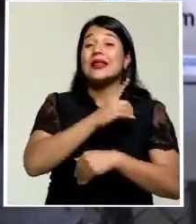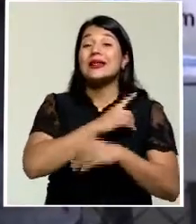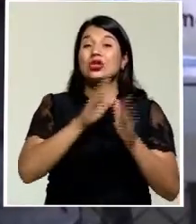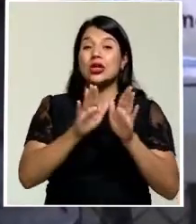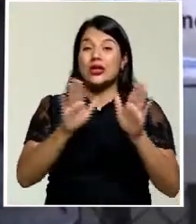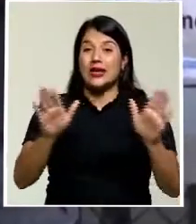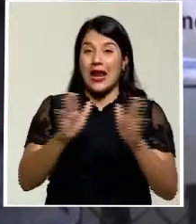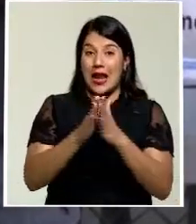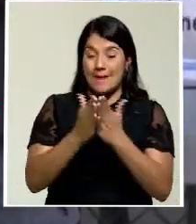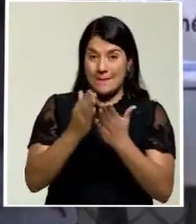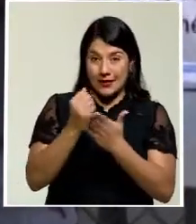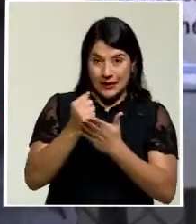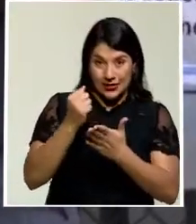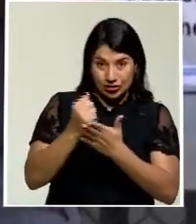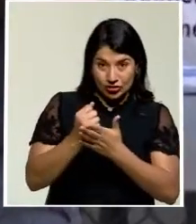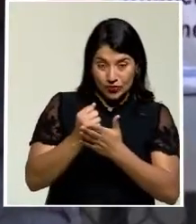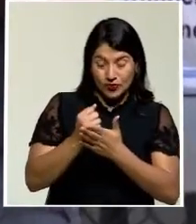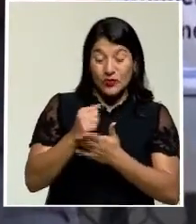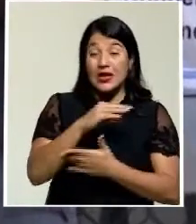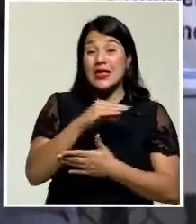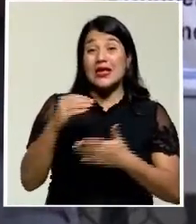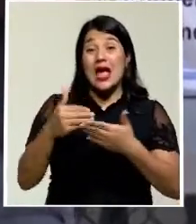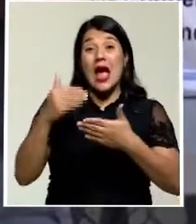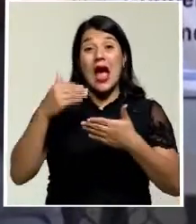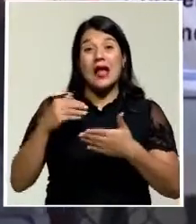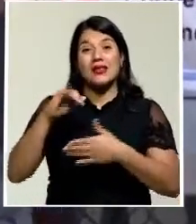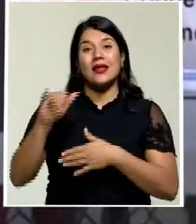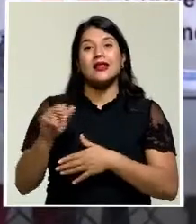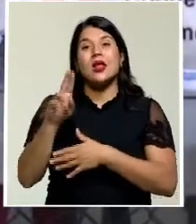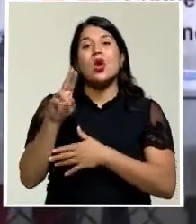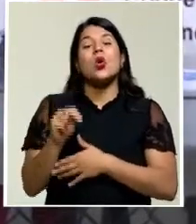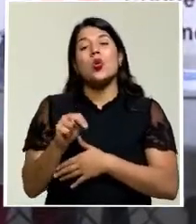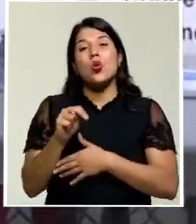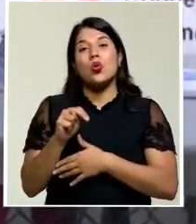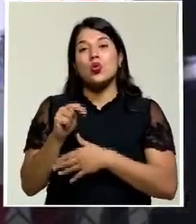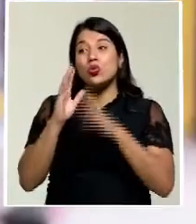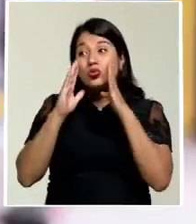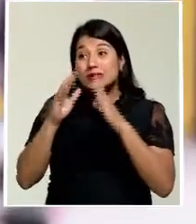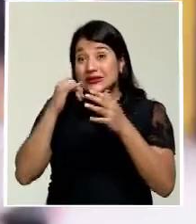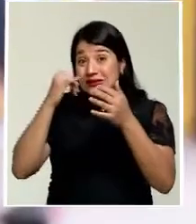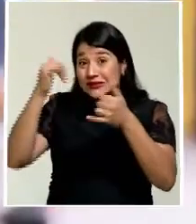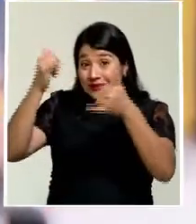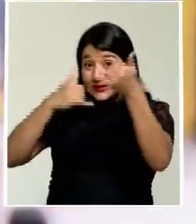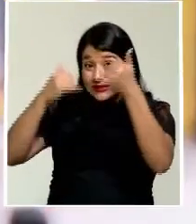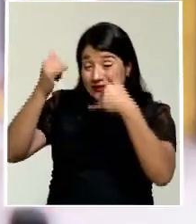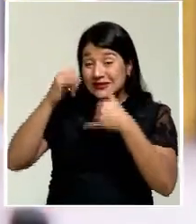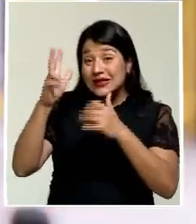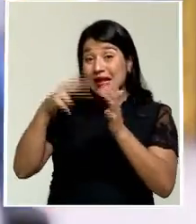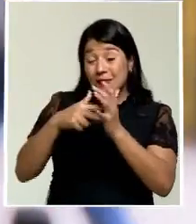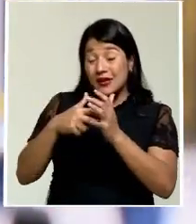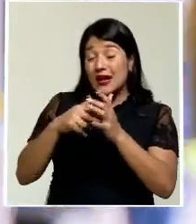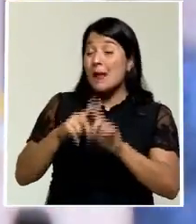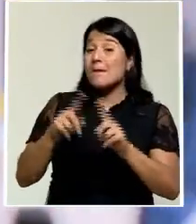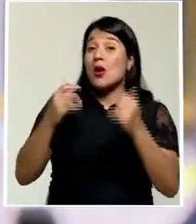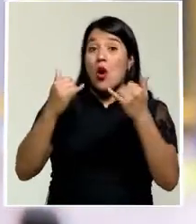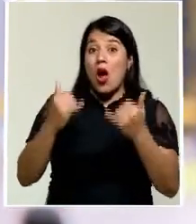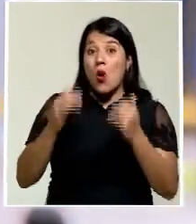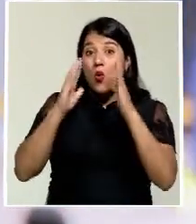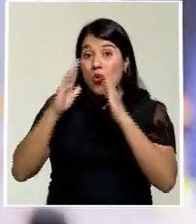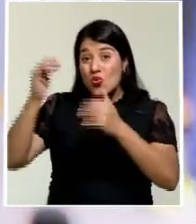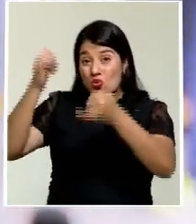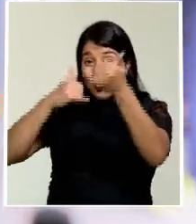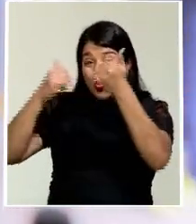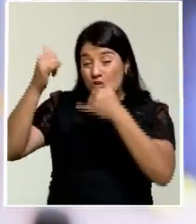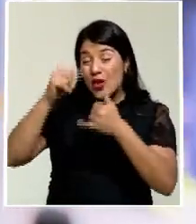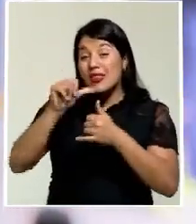de Migración y Extranjería. Mientras que antes de junio se recibían 3 mil llamadas al mes, ahora el centro de llamadas recibe más de 10